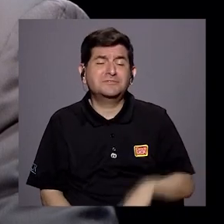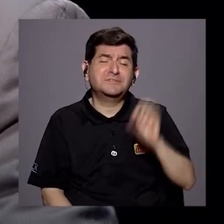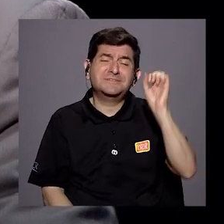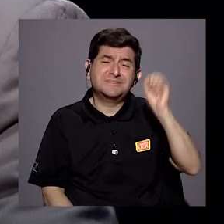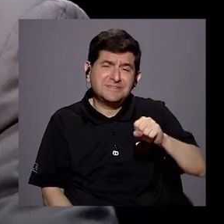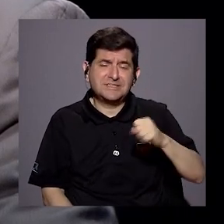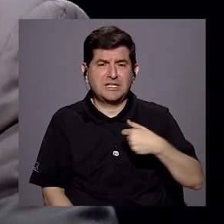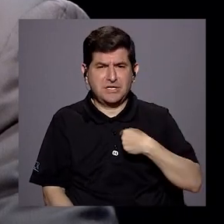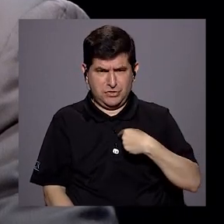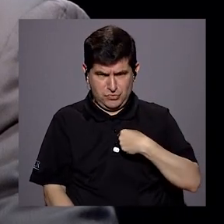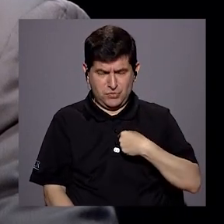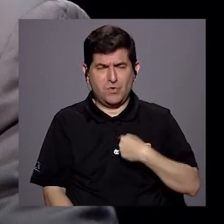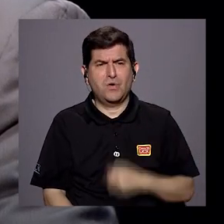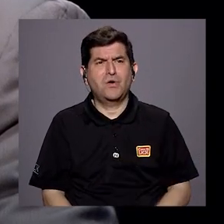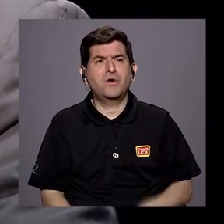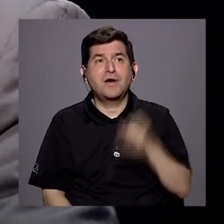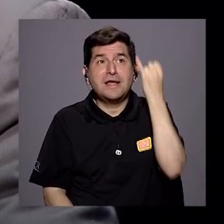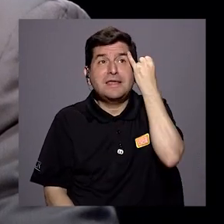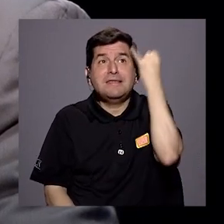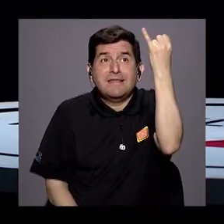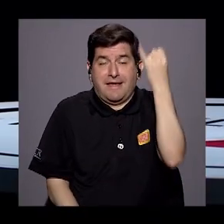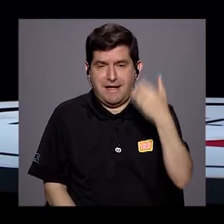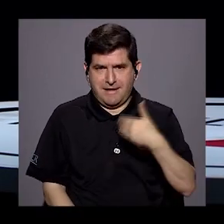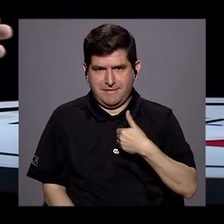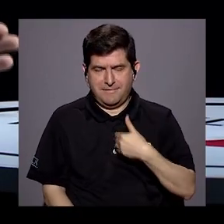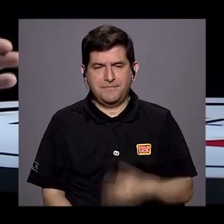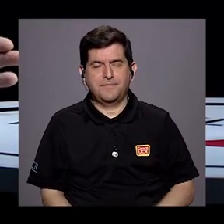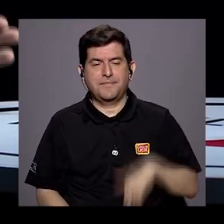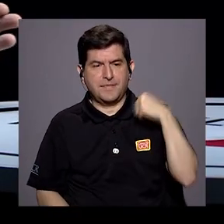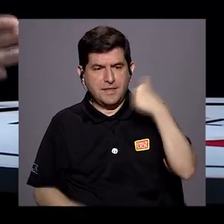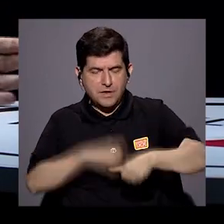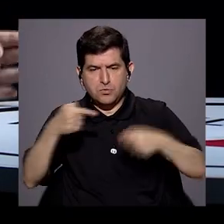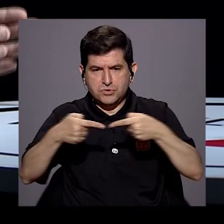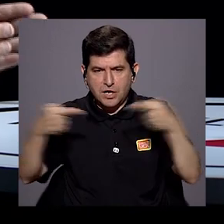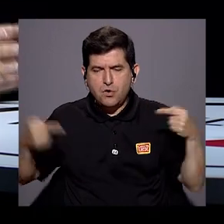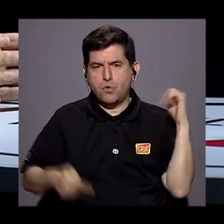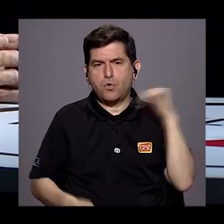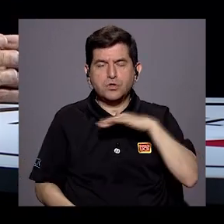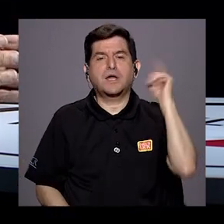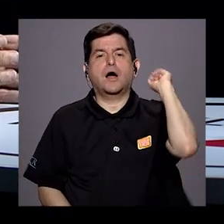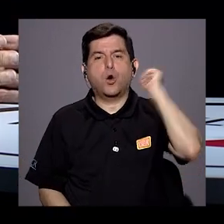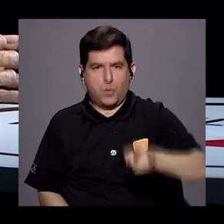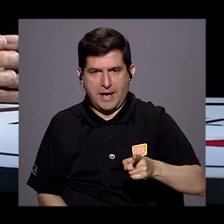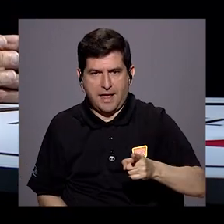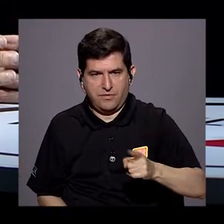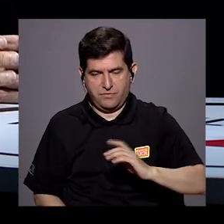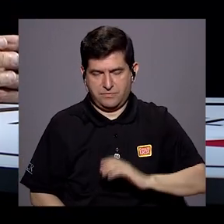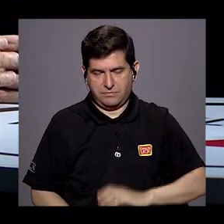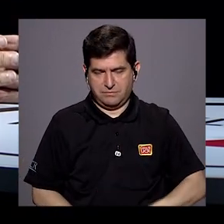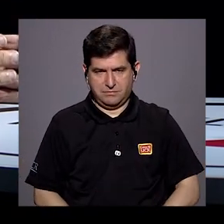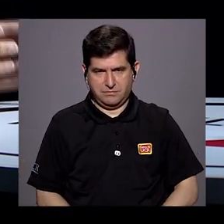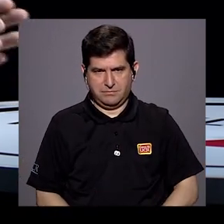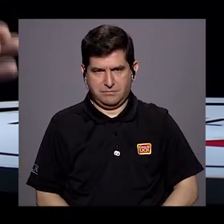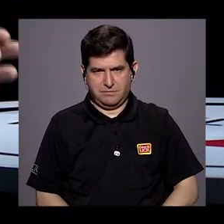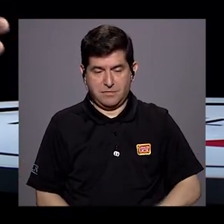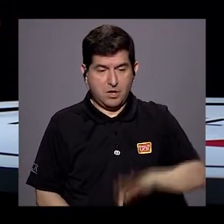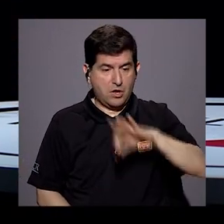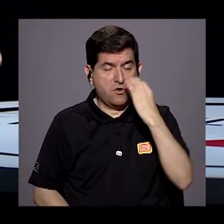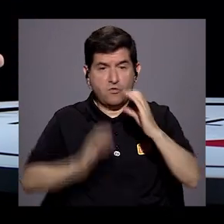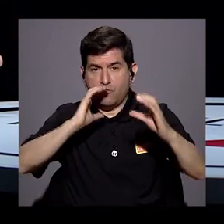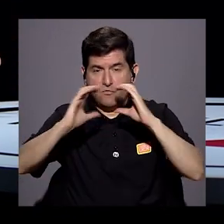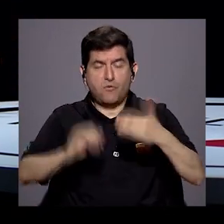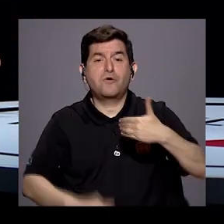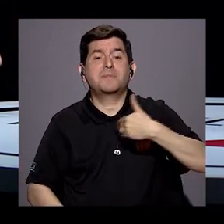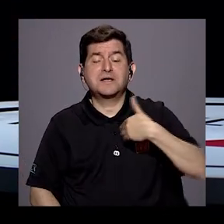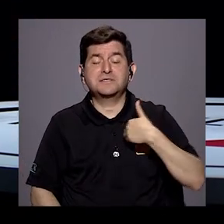sí, yo tengo esta tesis. Combatir la corrupción es una obligación. Los medios de